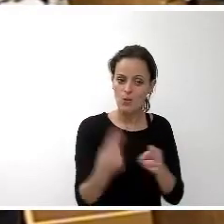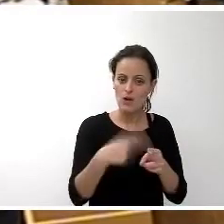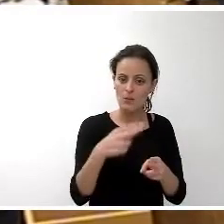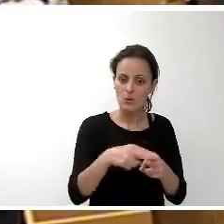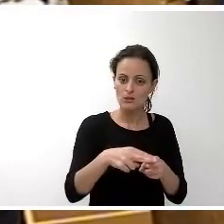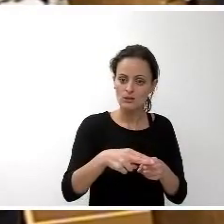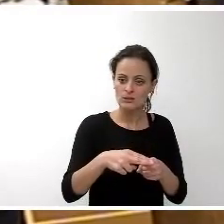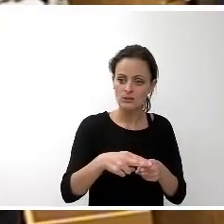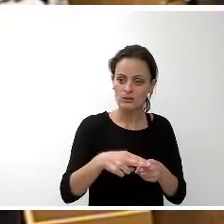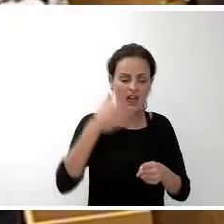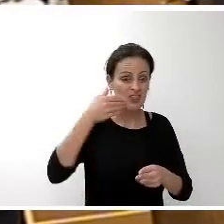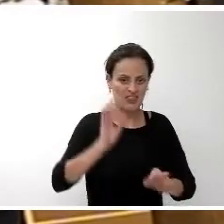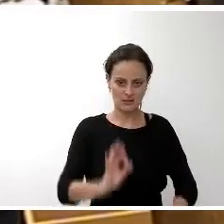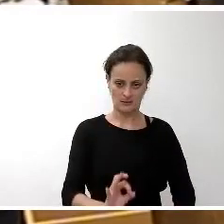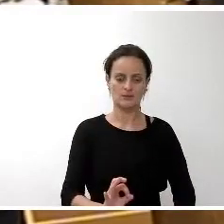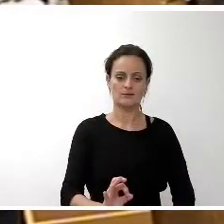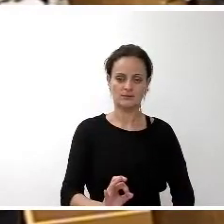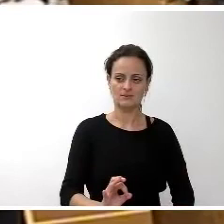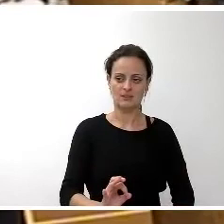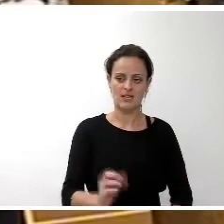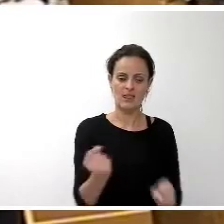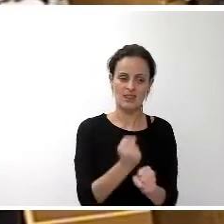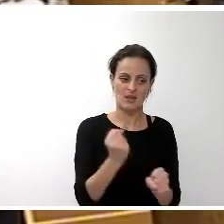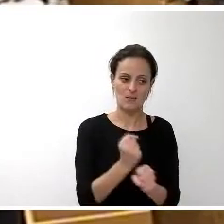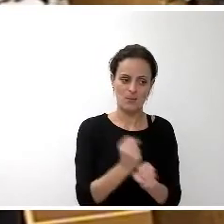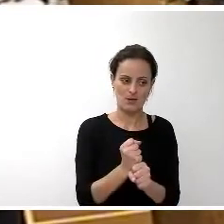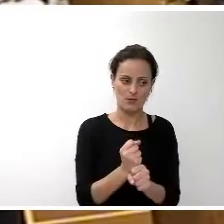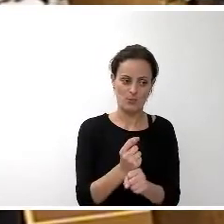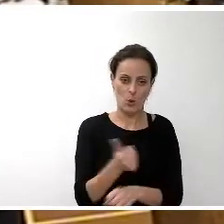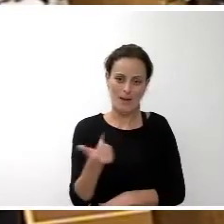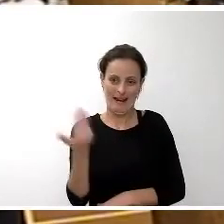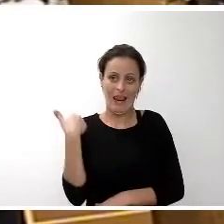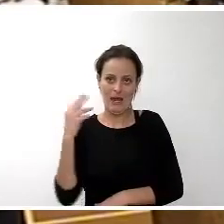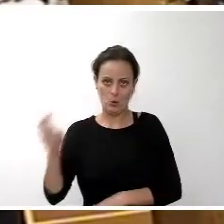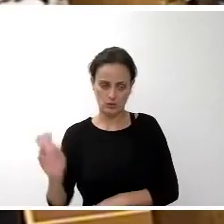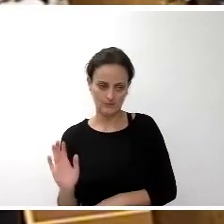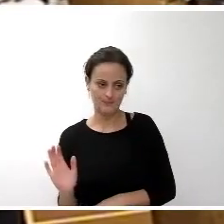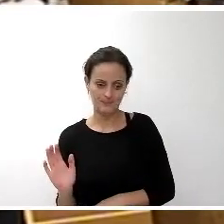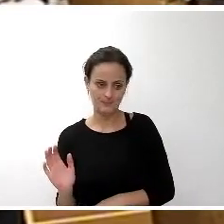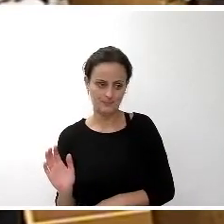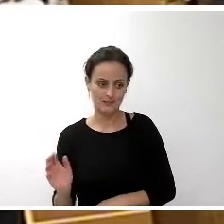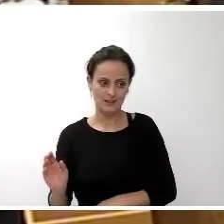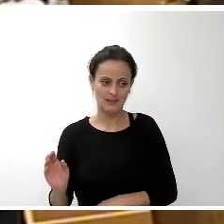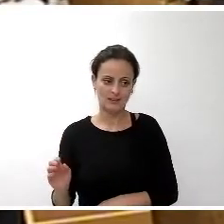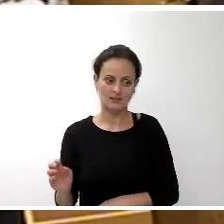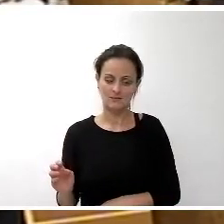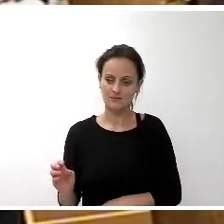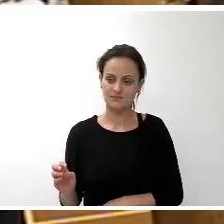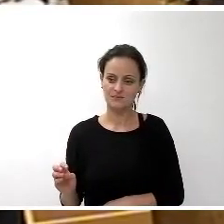no sé si es muy decente o poco decente pero es más decente que la otra y después desde luego